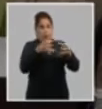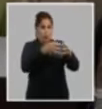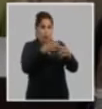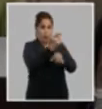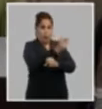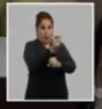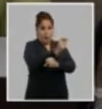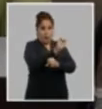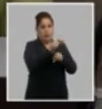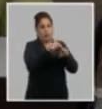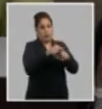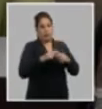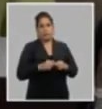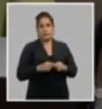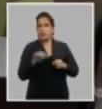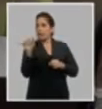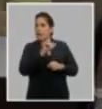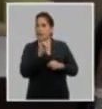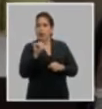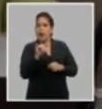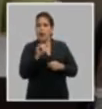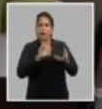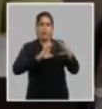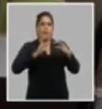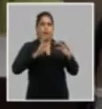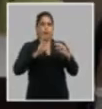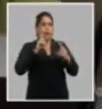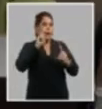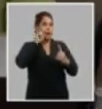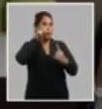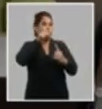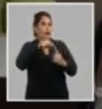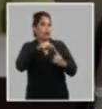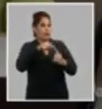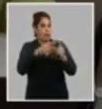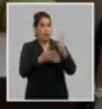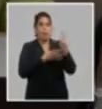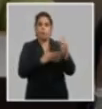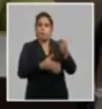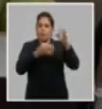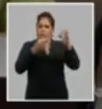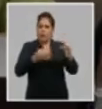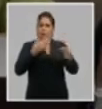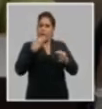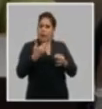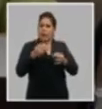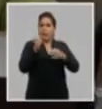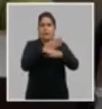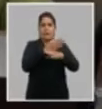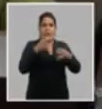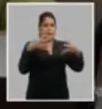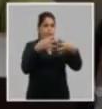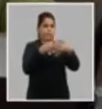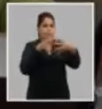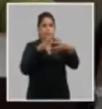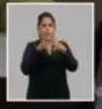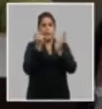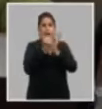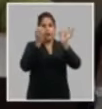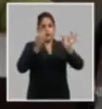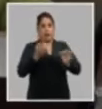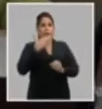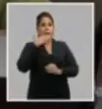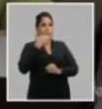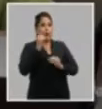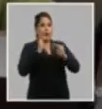tributan en estas disciplinas instrumentar una estrategia más efectiva y multifactorial para garantizar